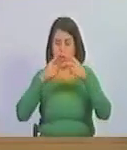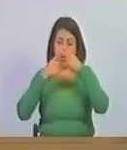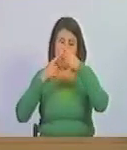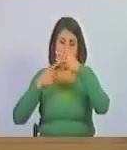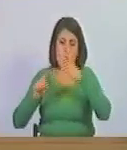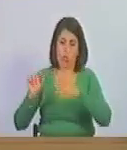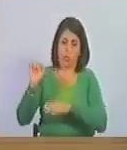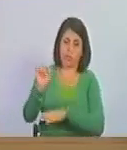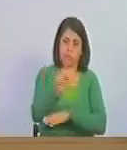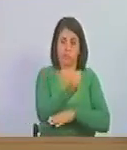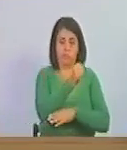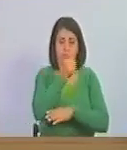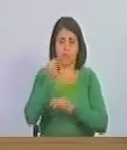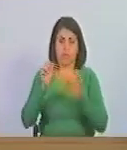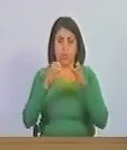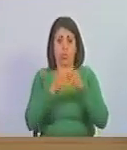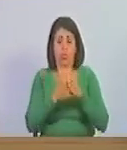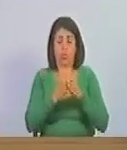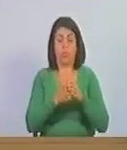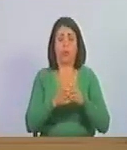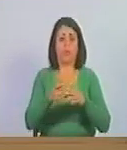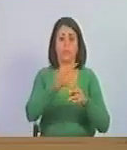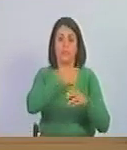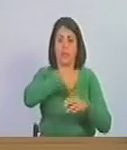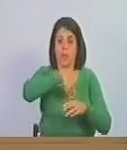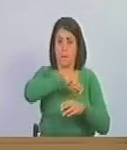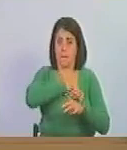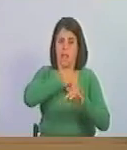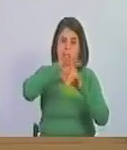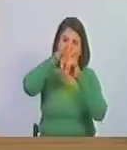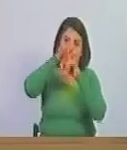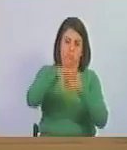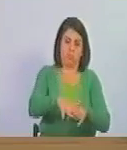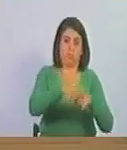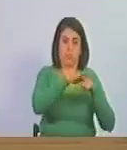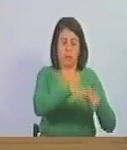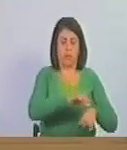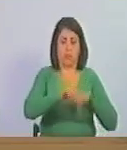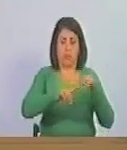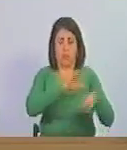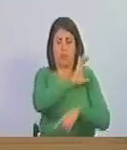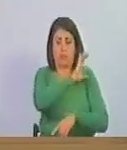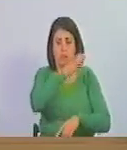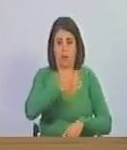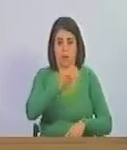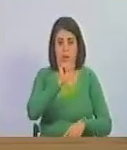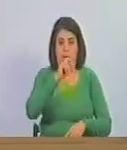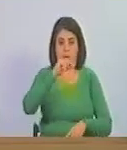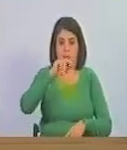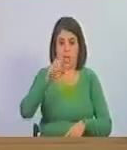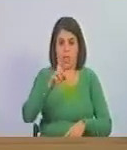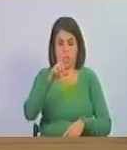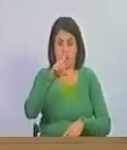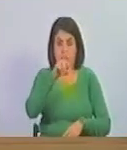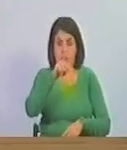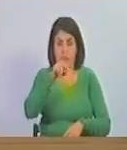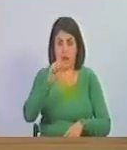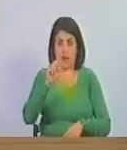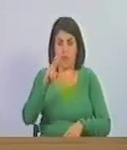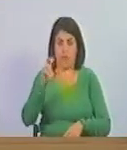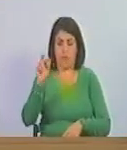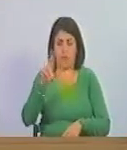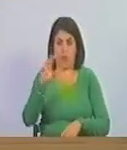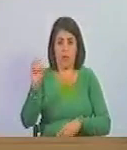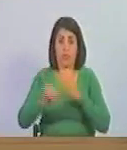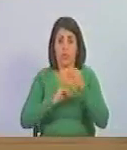derrotaron a la escuadra de la armada del imperio español invasor dirigido por el capitán de navío Angel Labor de Navarro quienes